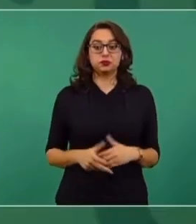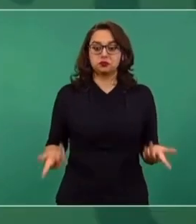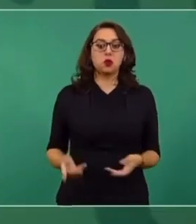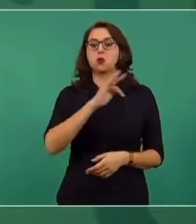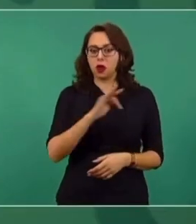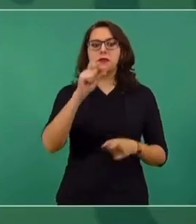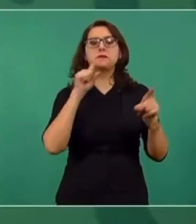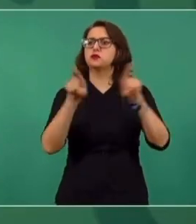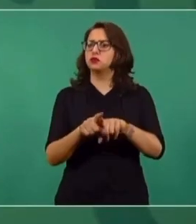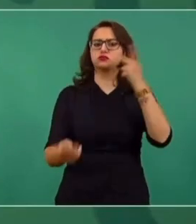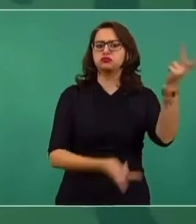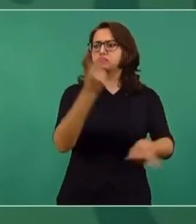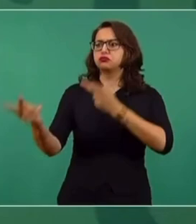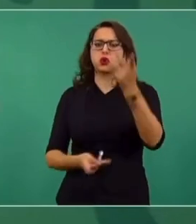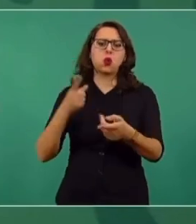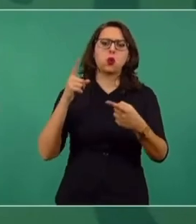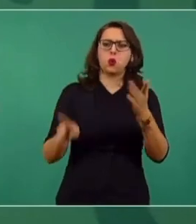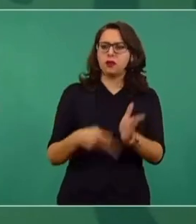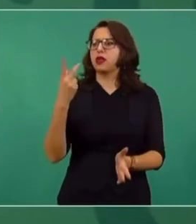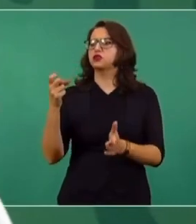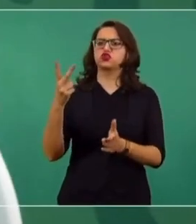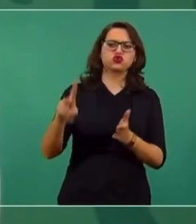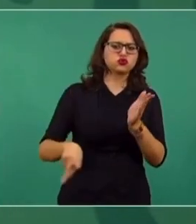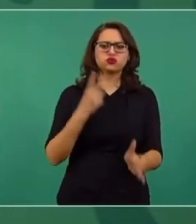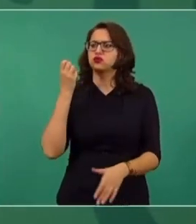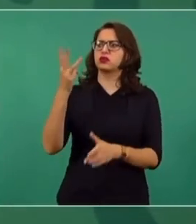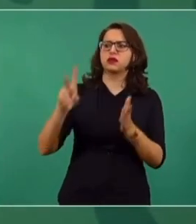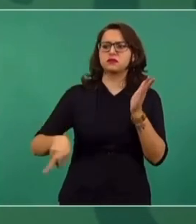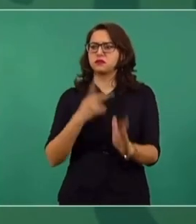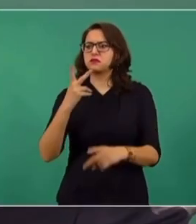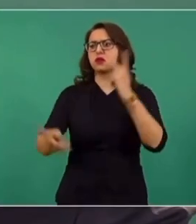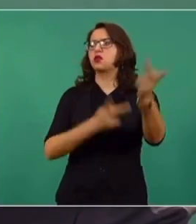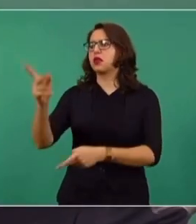hace una encuesta, dos, tres, y se ve quién es quién.